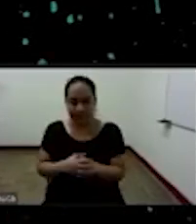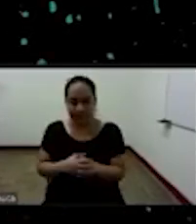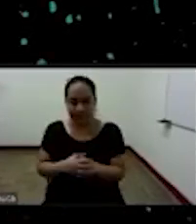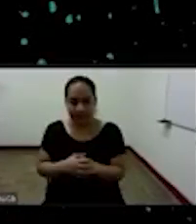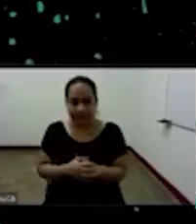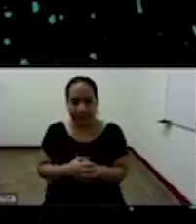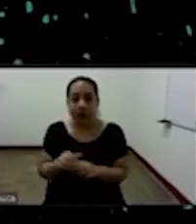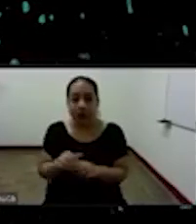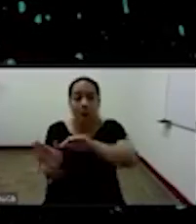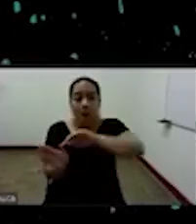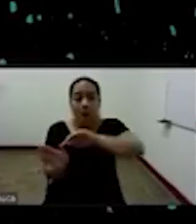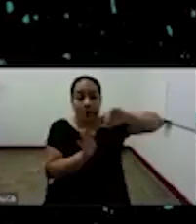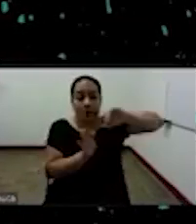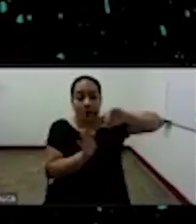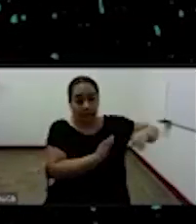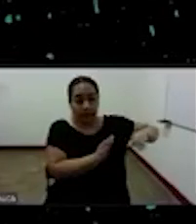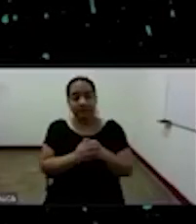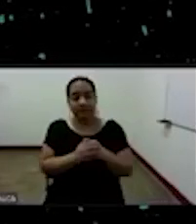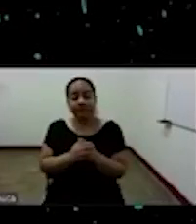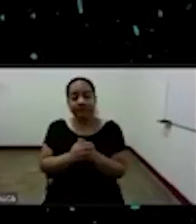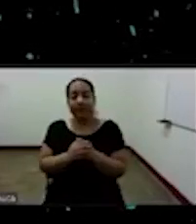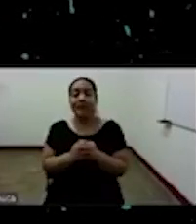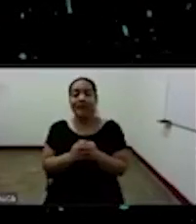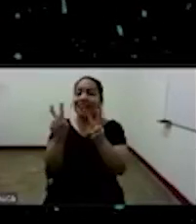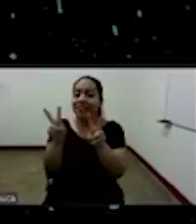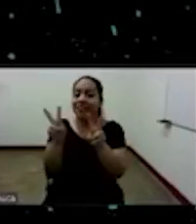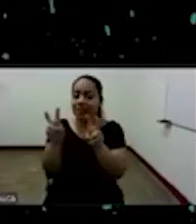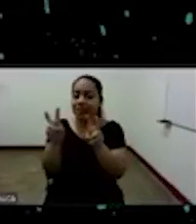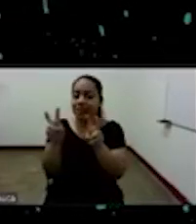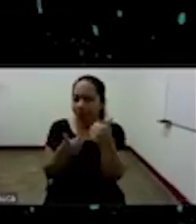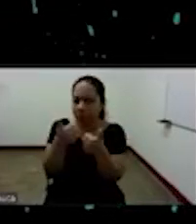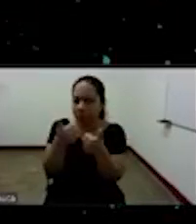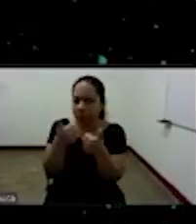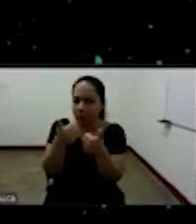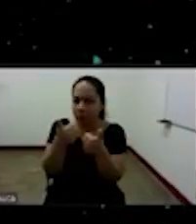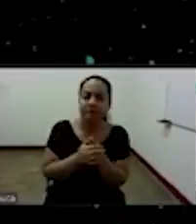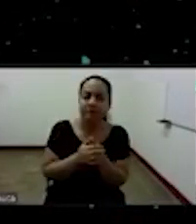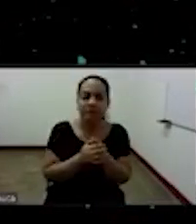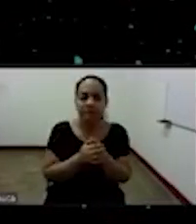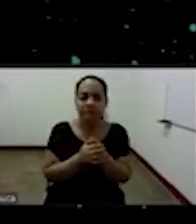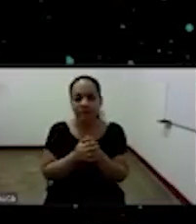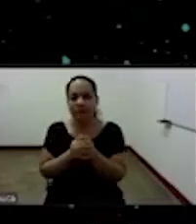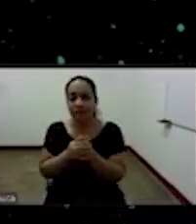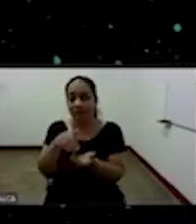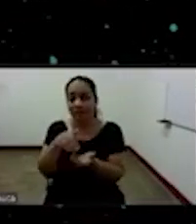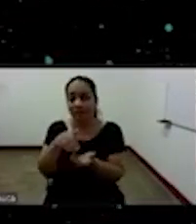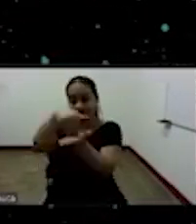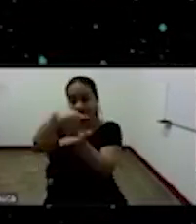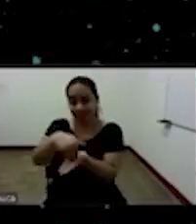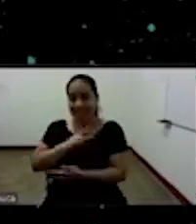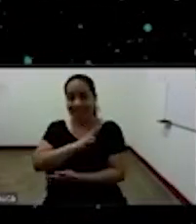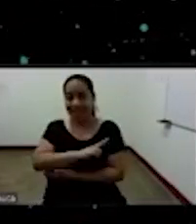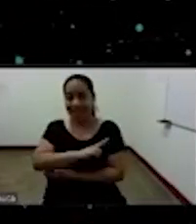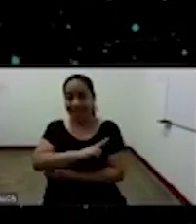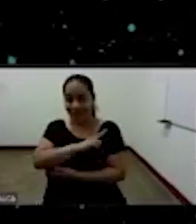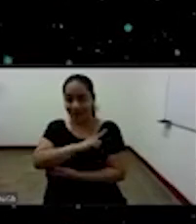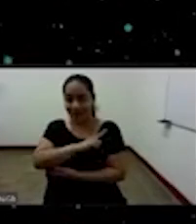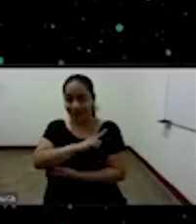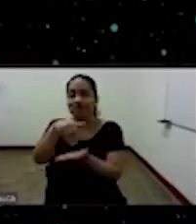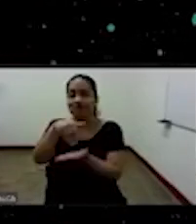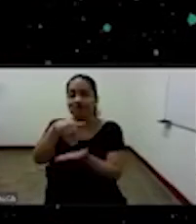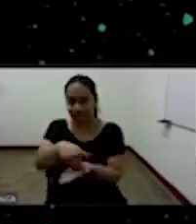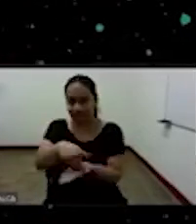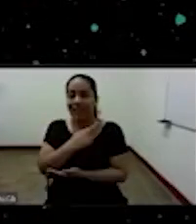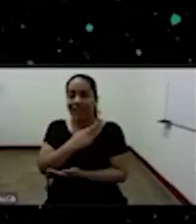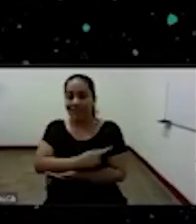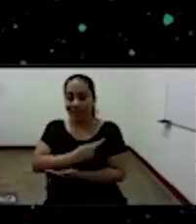por aquí tenemos el tema de la resistencia religiosa que se presenta en este